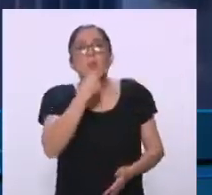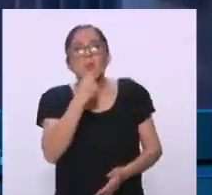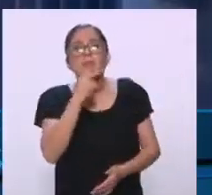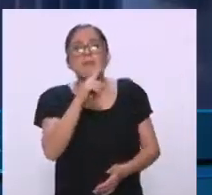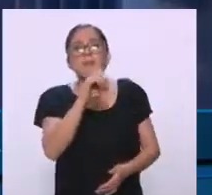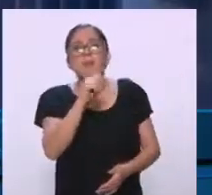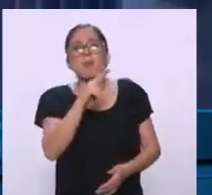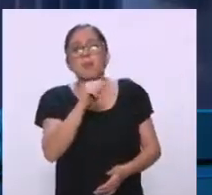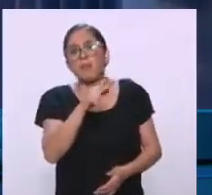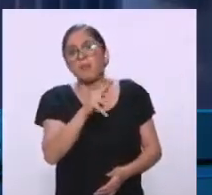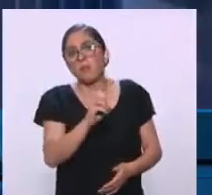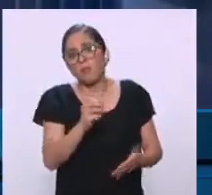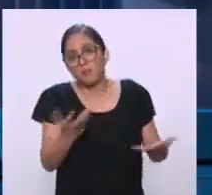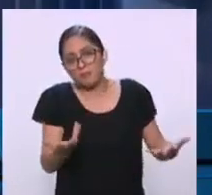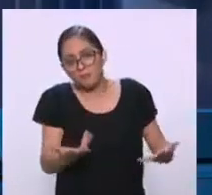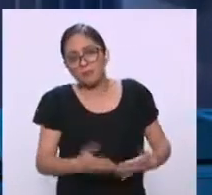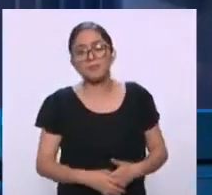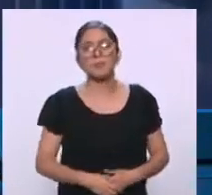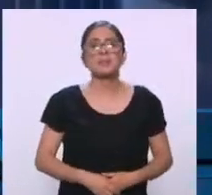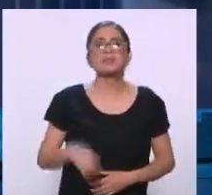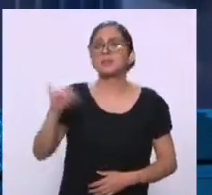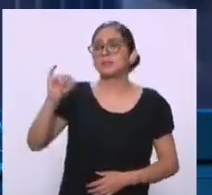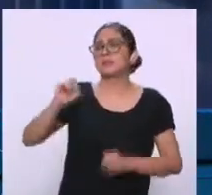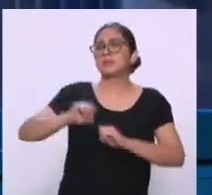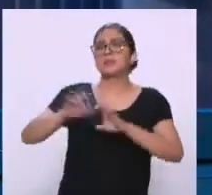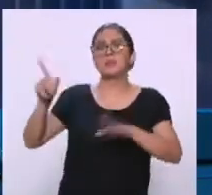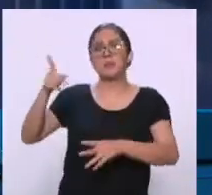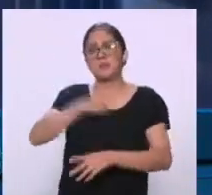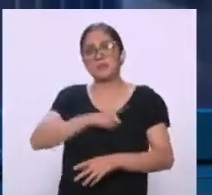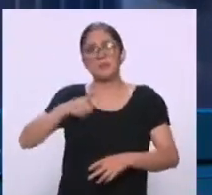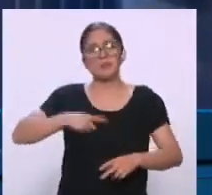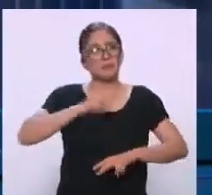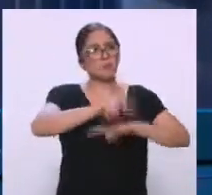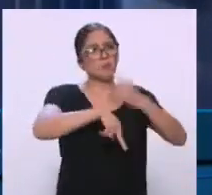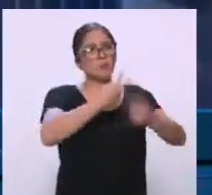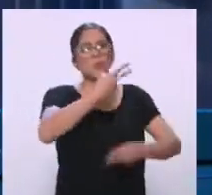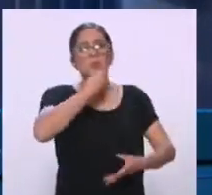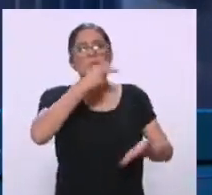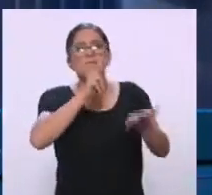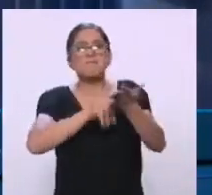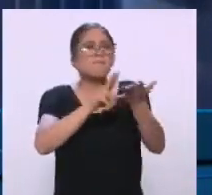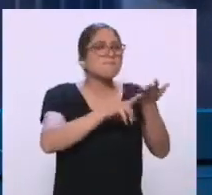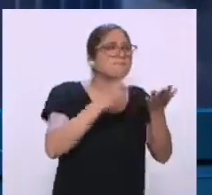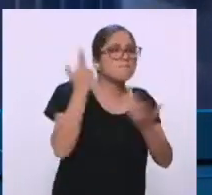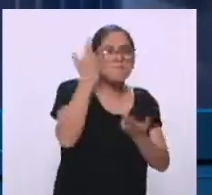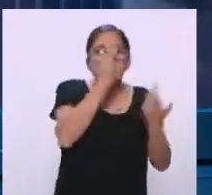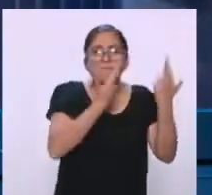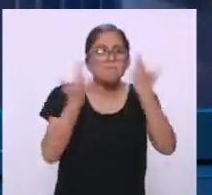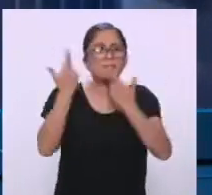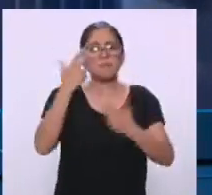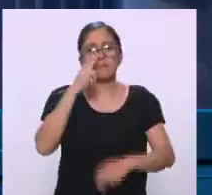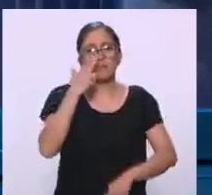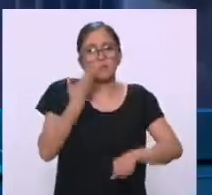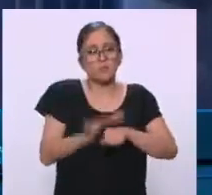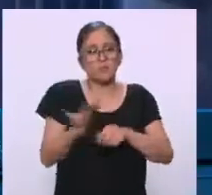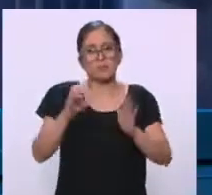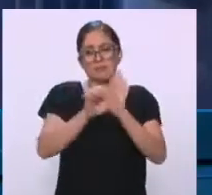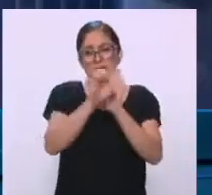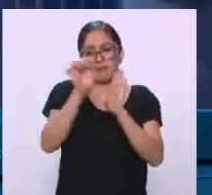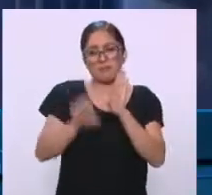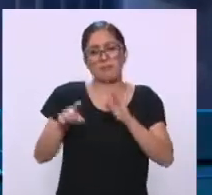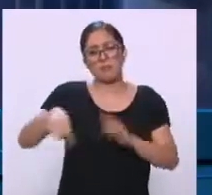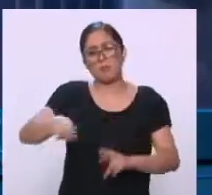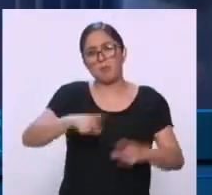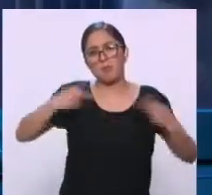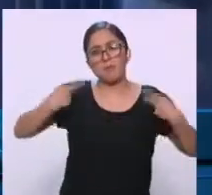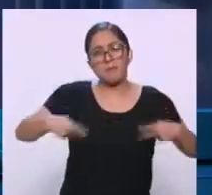ahí y que esto sería muy oneroso. Claro, y entonces todos los que vivimos en la Ciudad de México sabemos que una casa en Santo